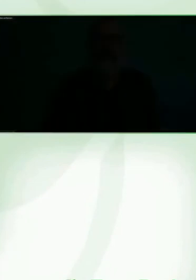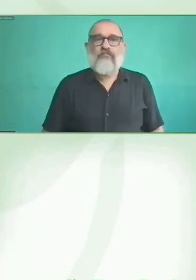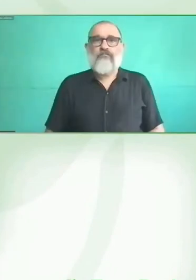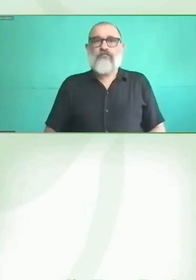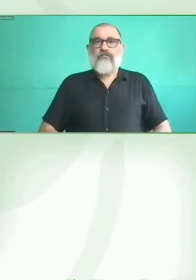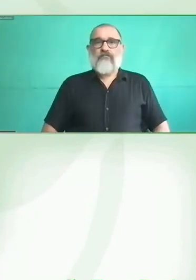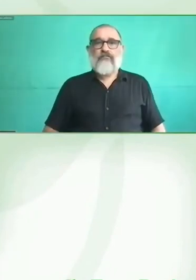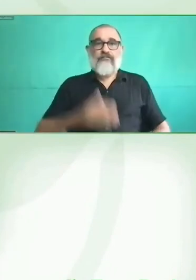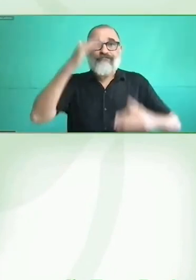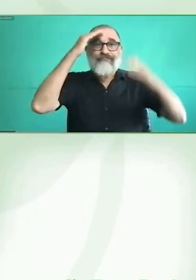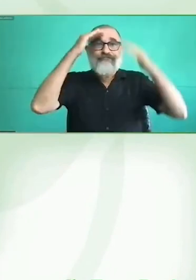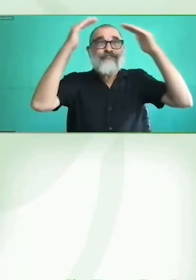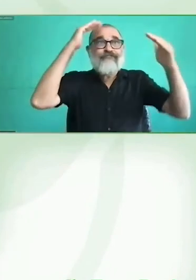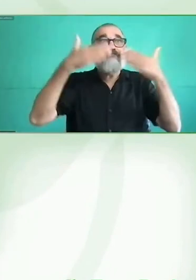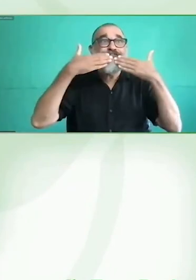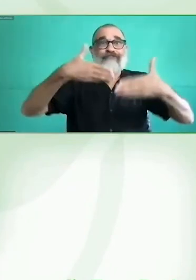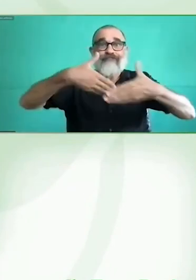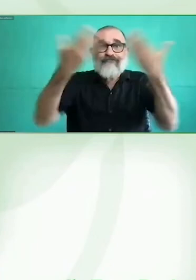does not understand Spanish?